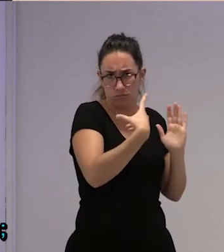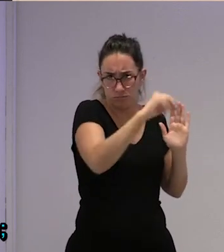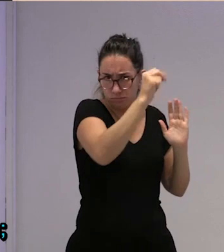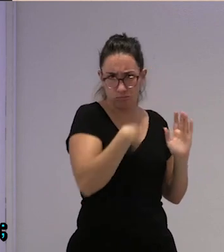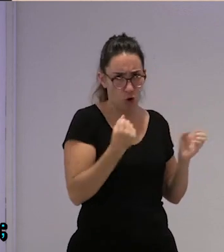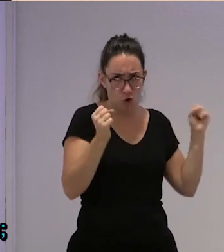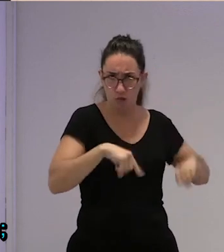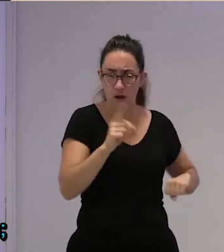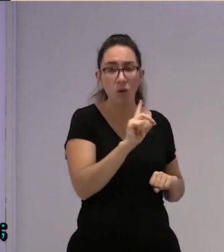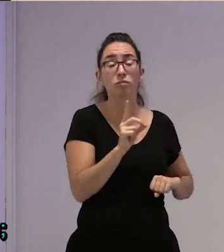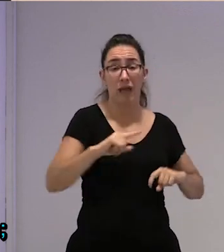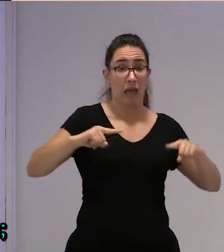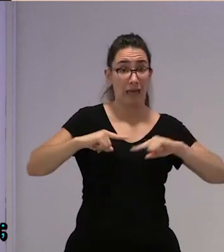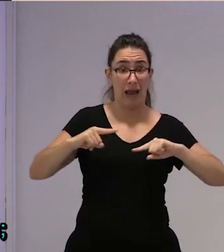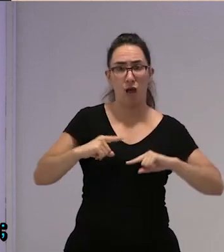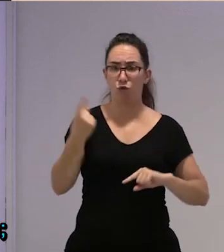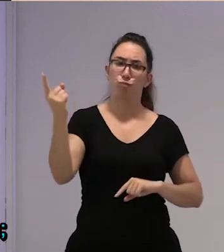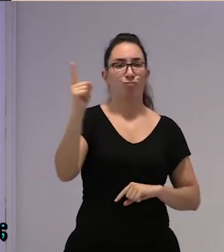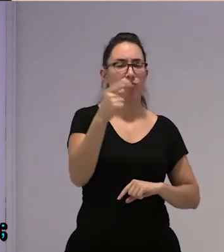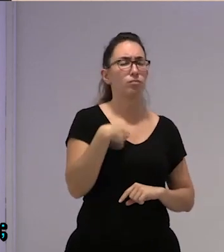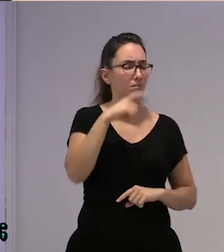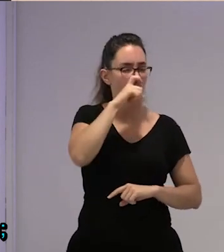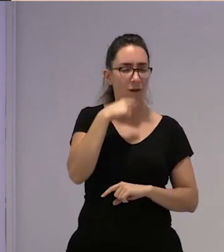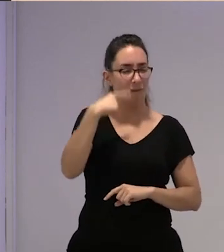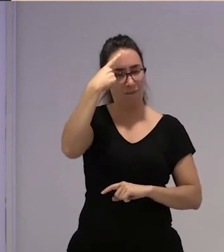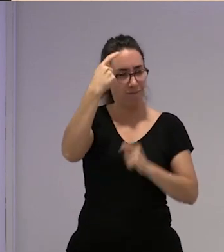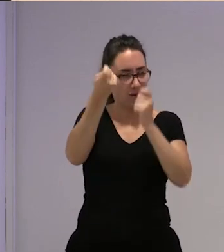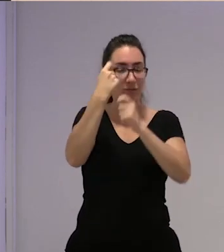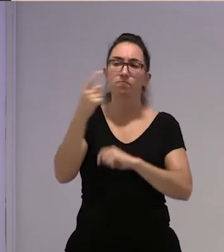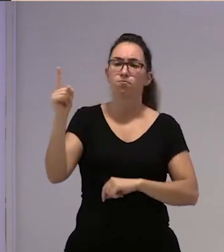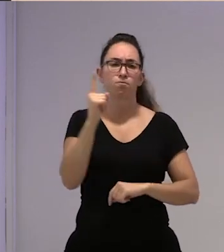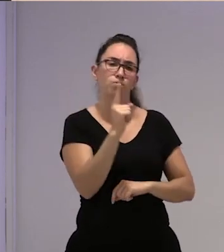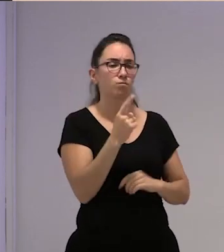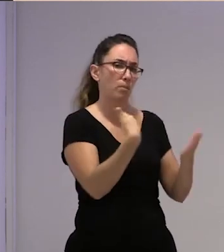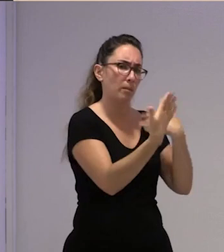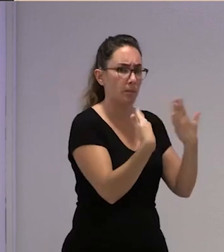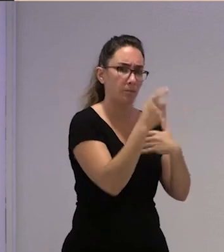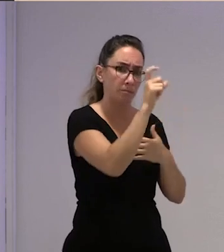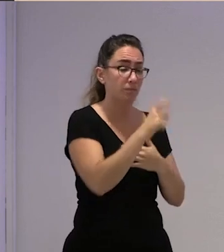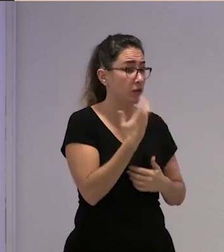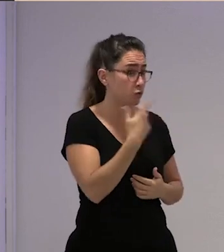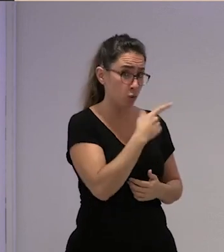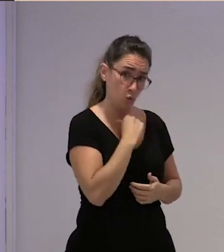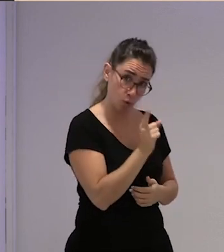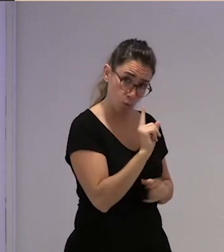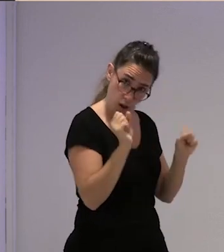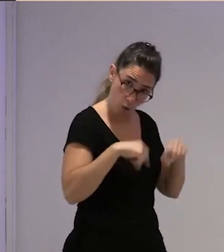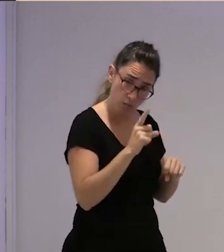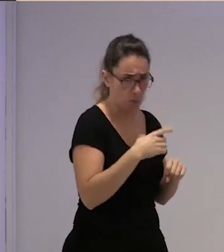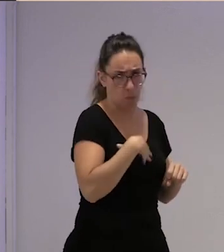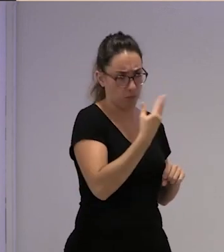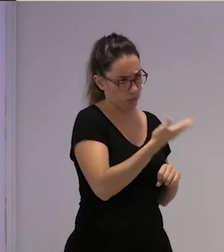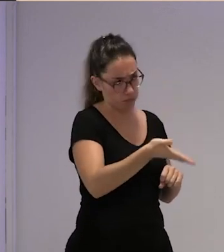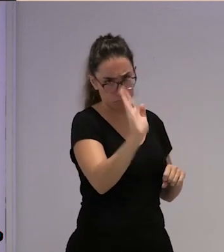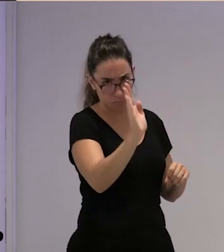entonces vino el encargado ese día que me acuerdo perfectamente todavía empezó a hablar con ella que si no te gusta pues puedes coger el